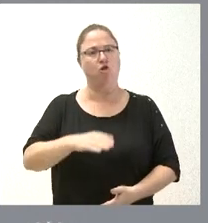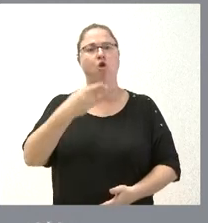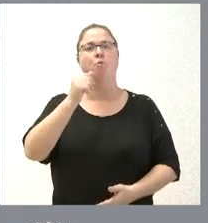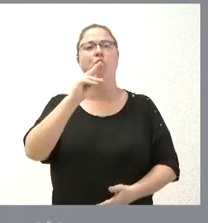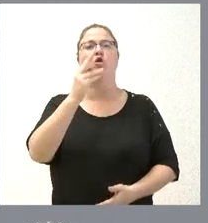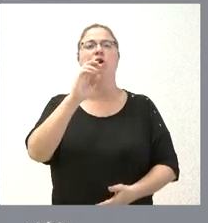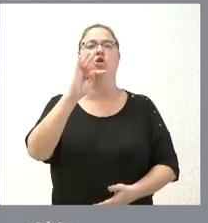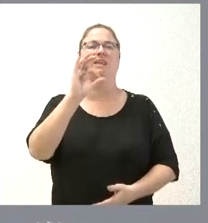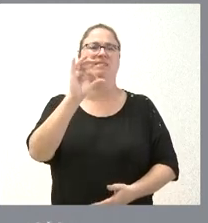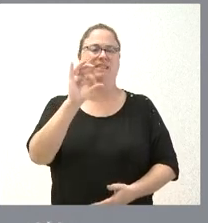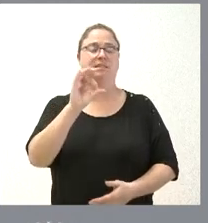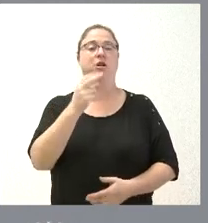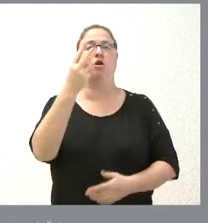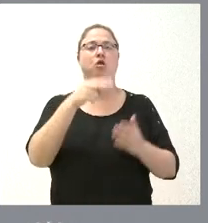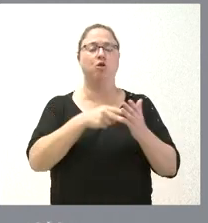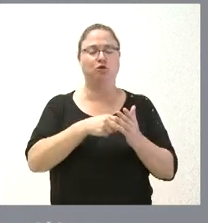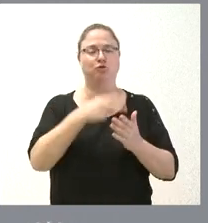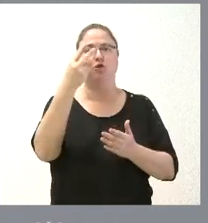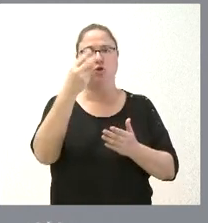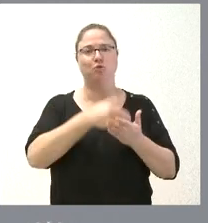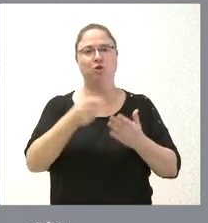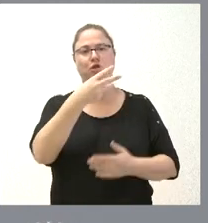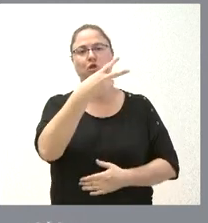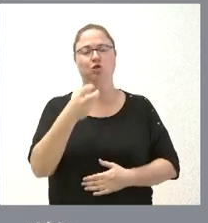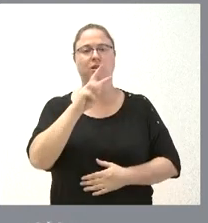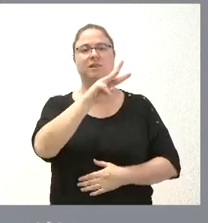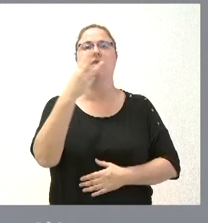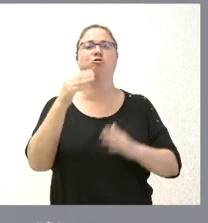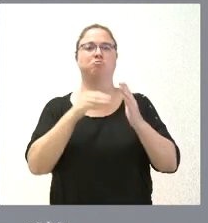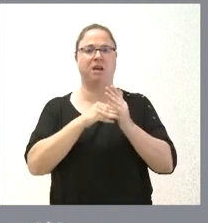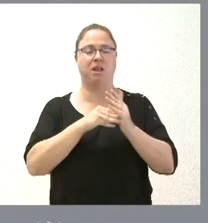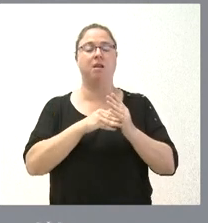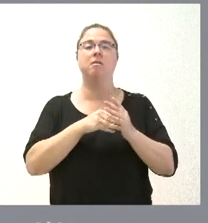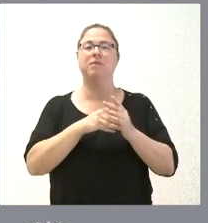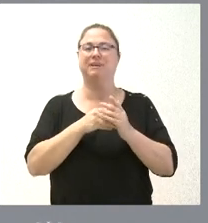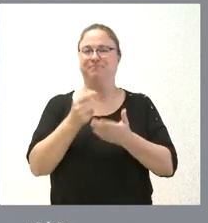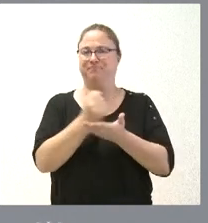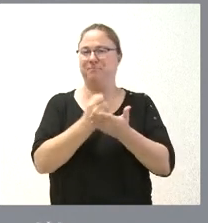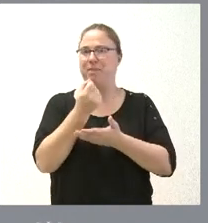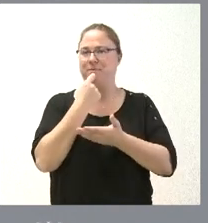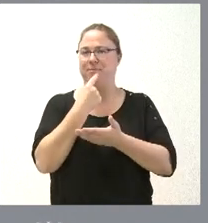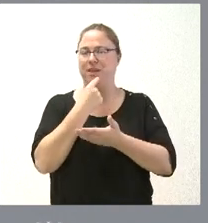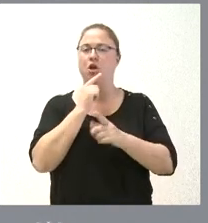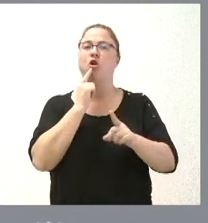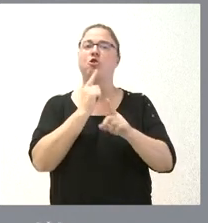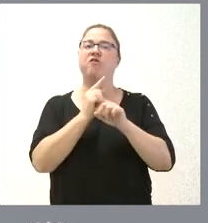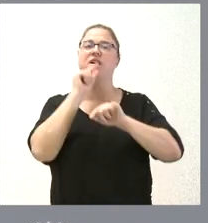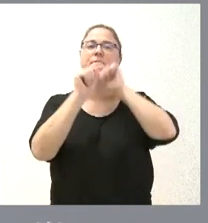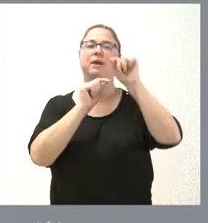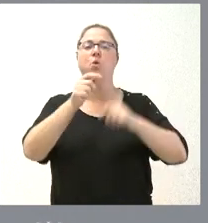.853.000 euros para este principio activo frente al virus respiratorio